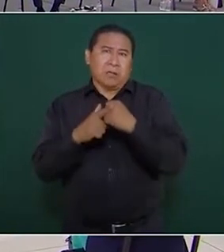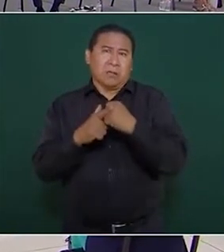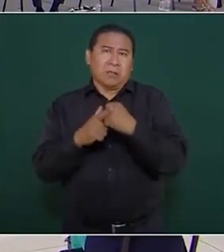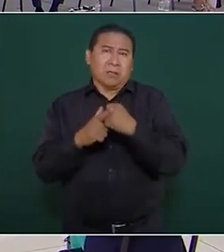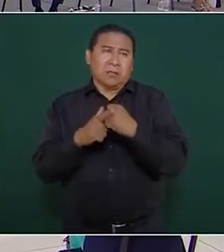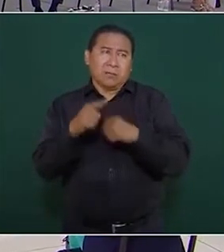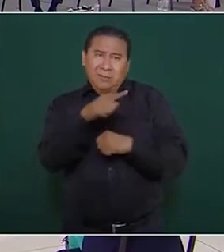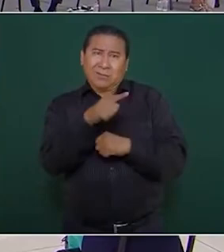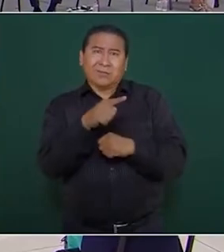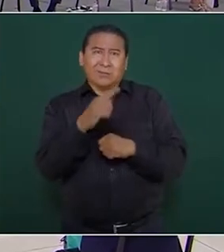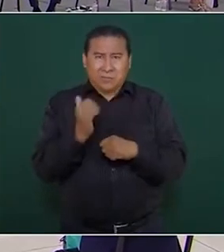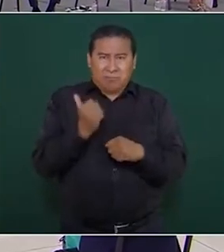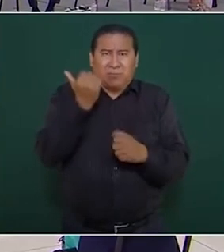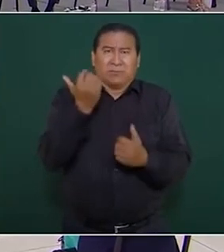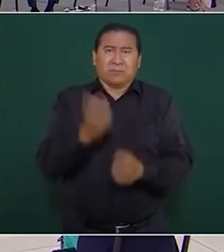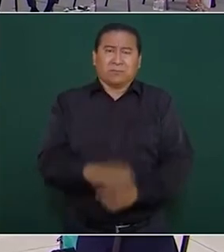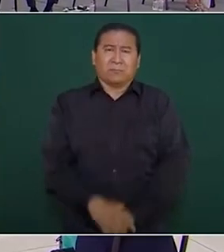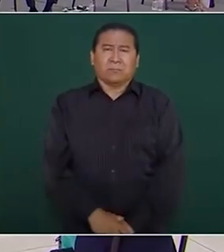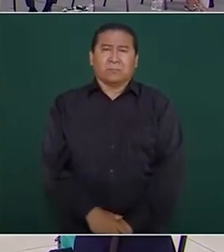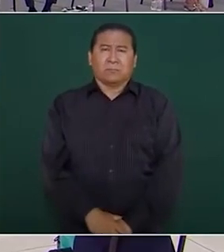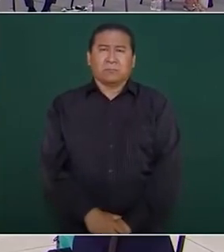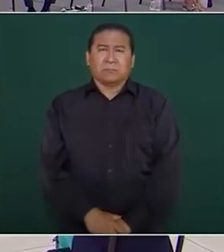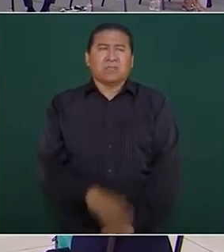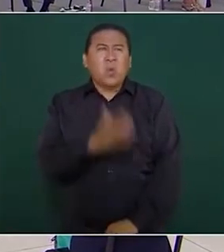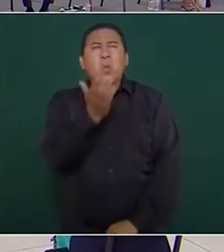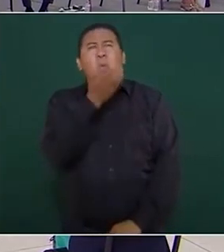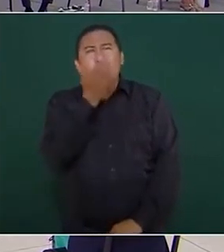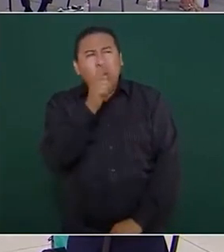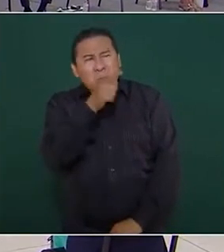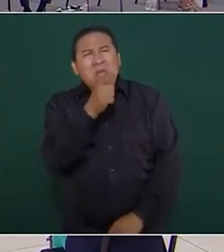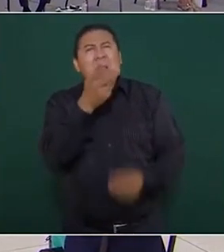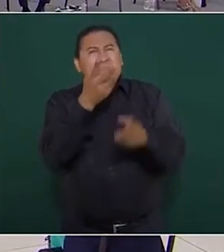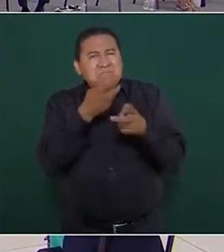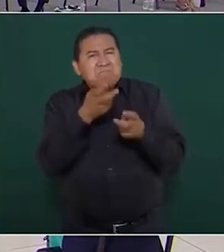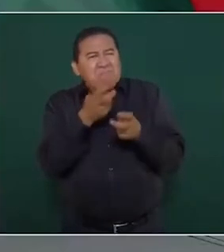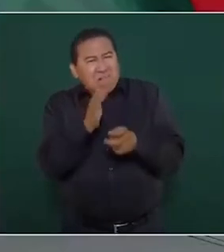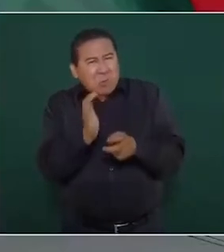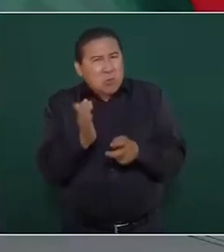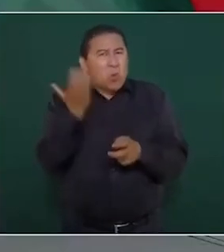ventajosos, están acostumbrados a robar